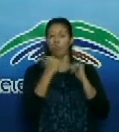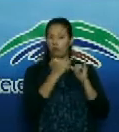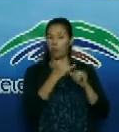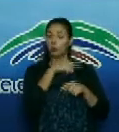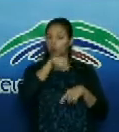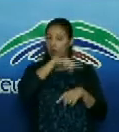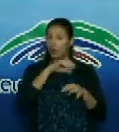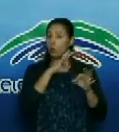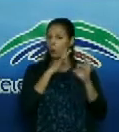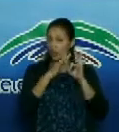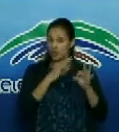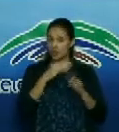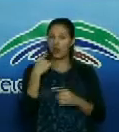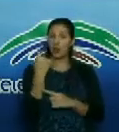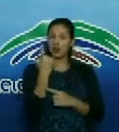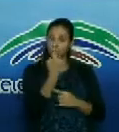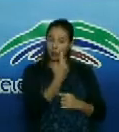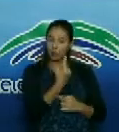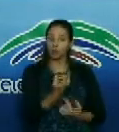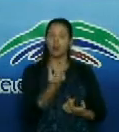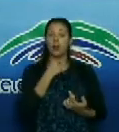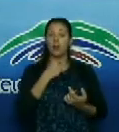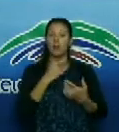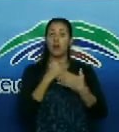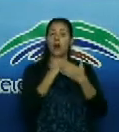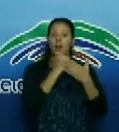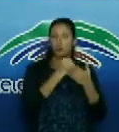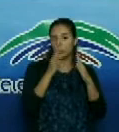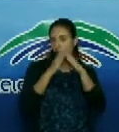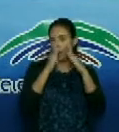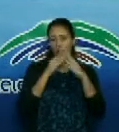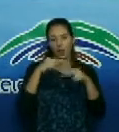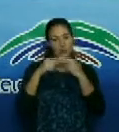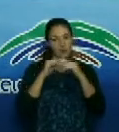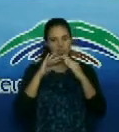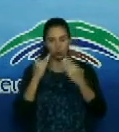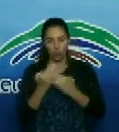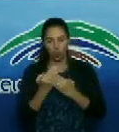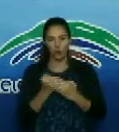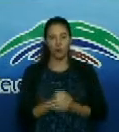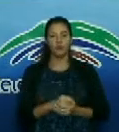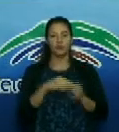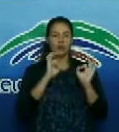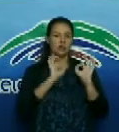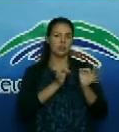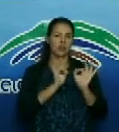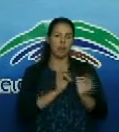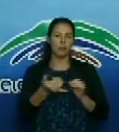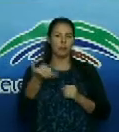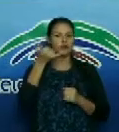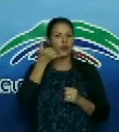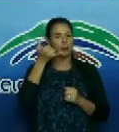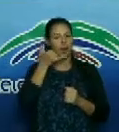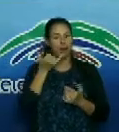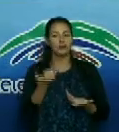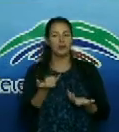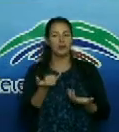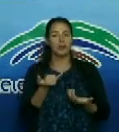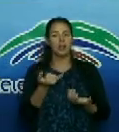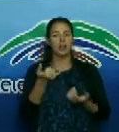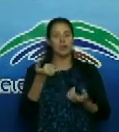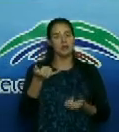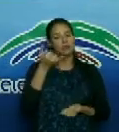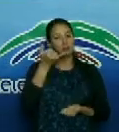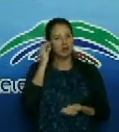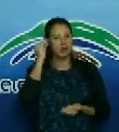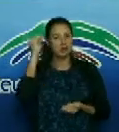cual tenía que jugar su rol en la casa y bueno desde las llamadas siempre me apoyaban todos los días me llamaban a la sala